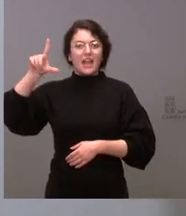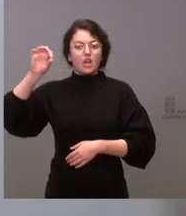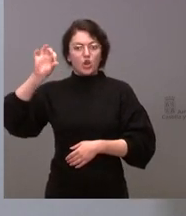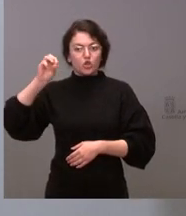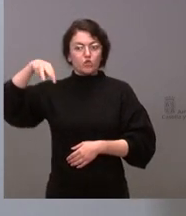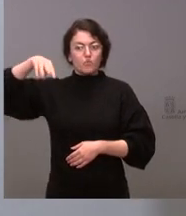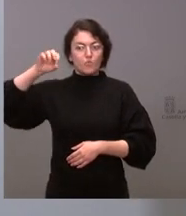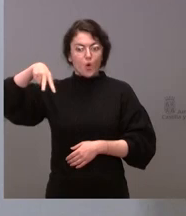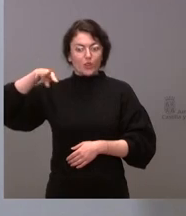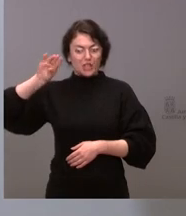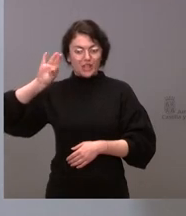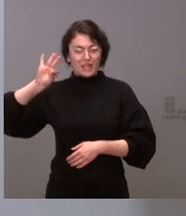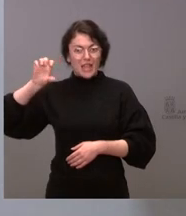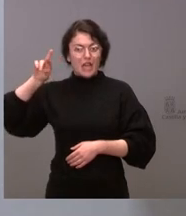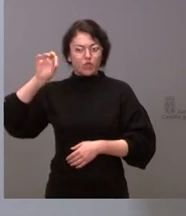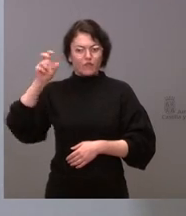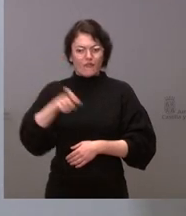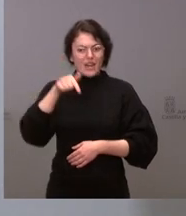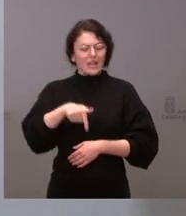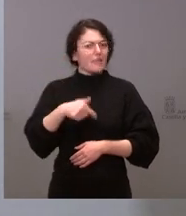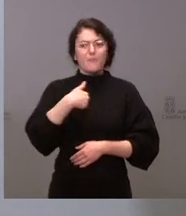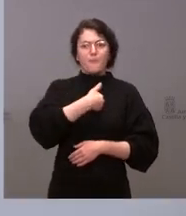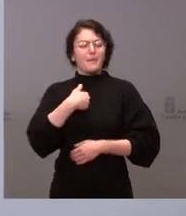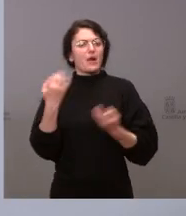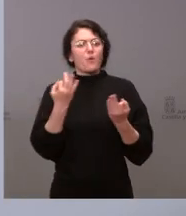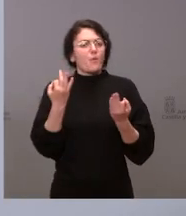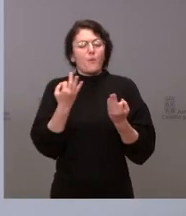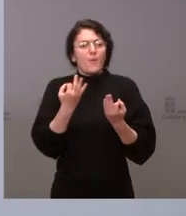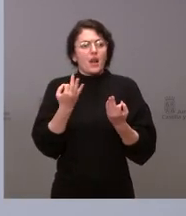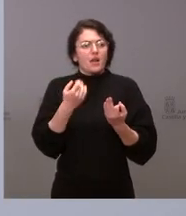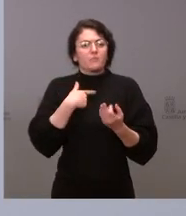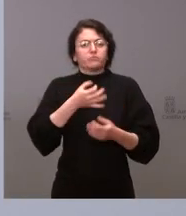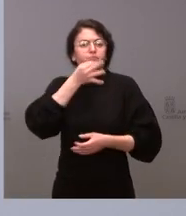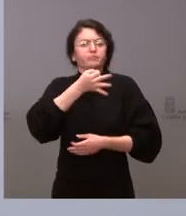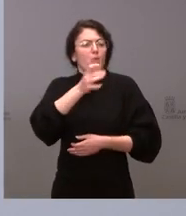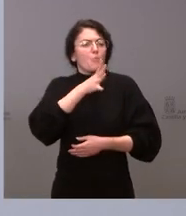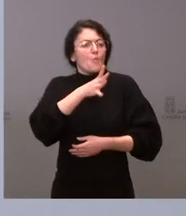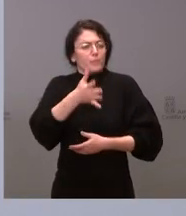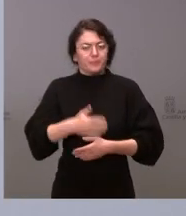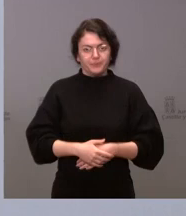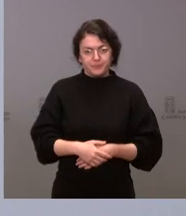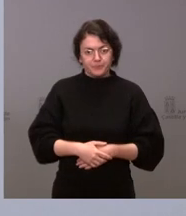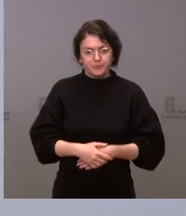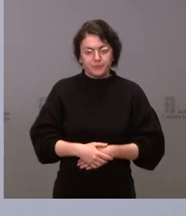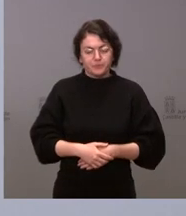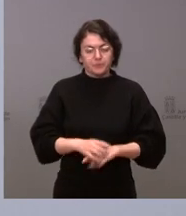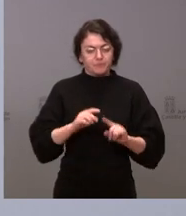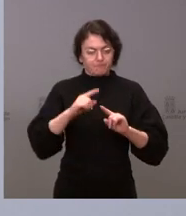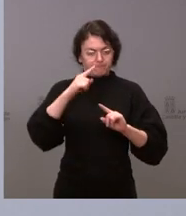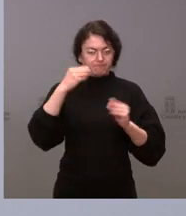¿a usted no le chocó un poco esto? Mire, voy a hacer dos reflexiones. La primera,